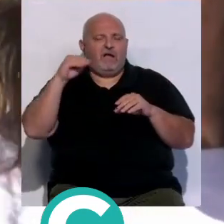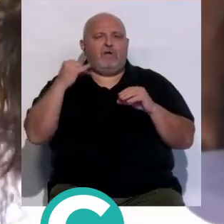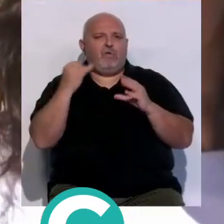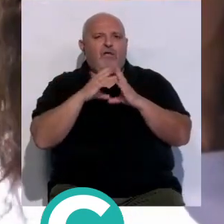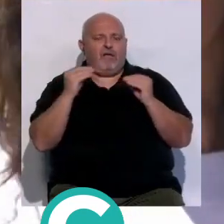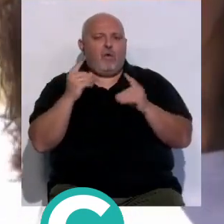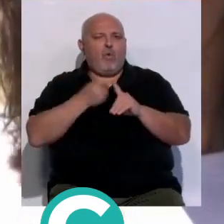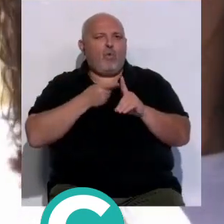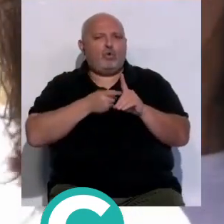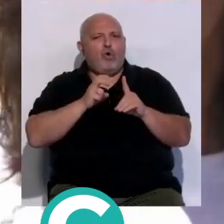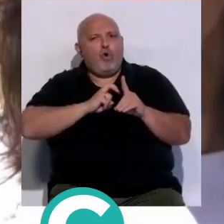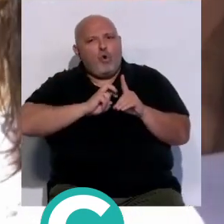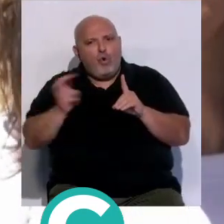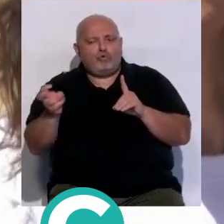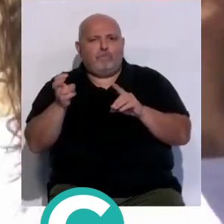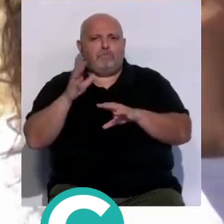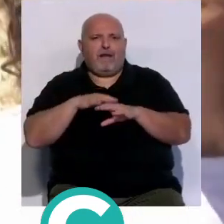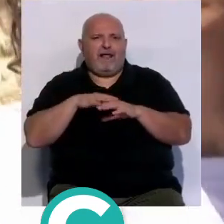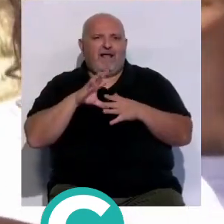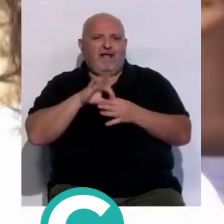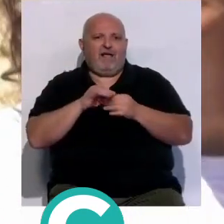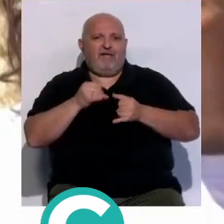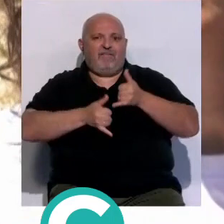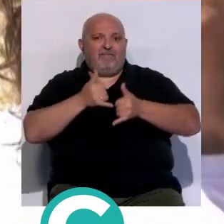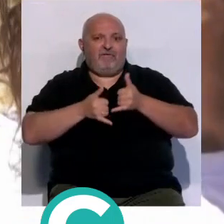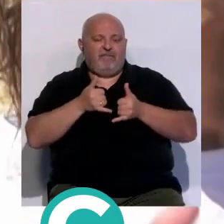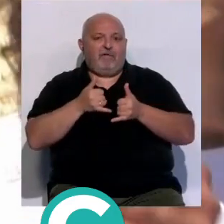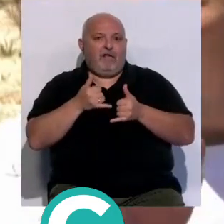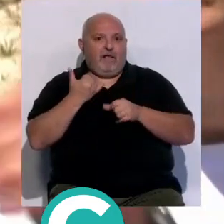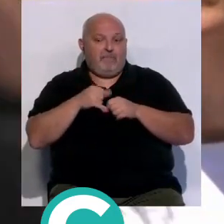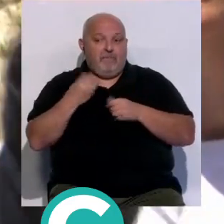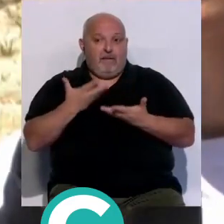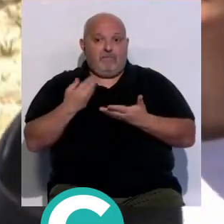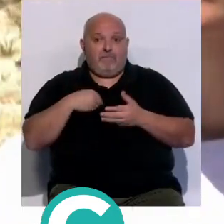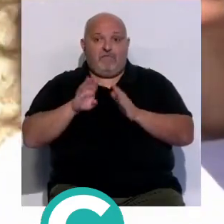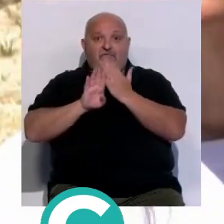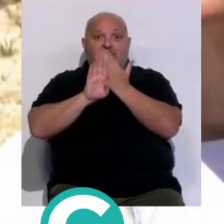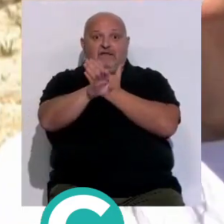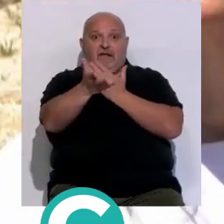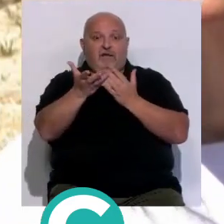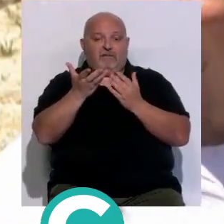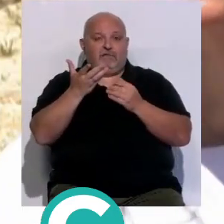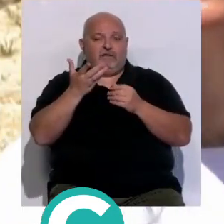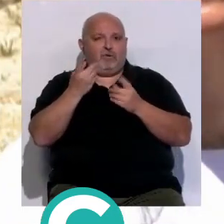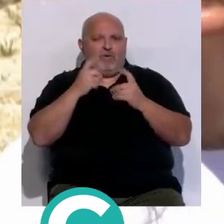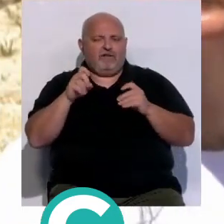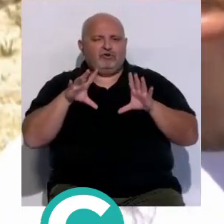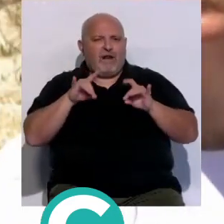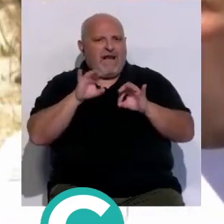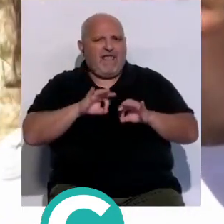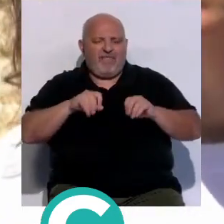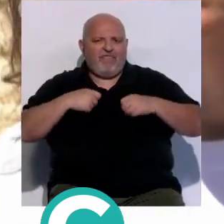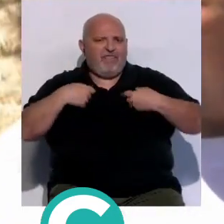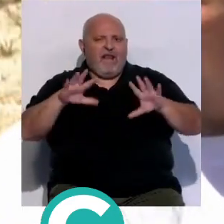Junta de Andalucía que utilizase otro emplazamiento para el establecimiento del carril como puede ser el que tenemos aquí enfrente sin necesidad sin necesidad de tocar